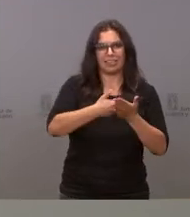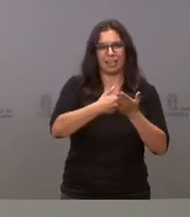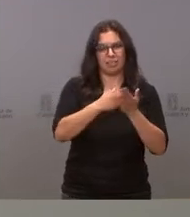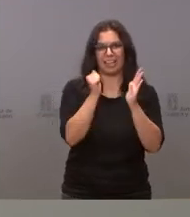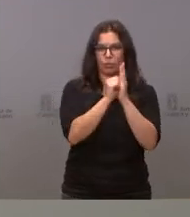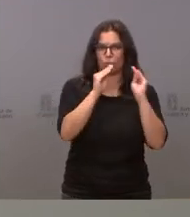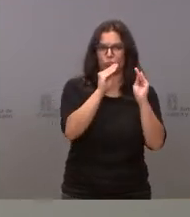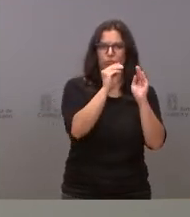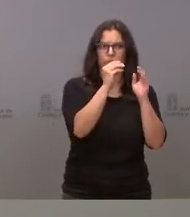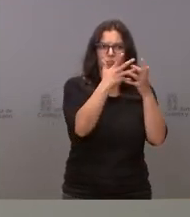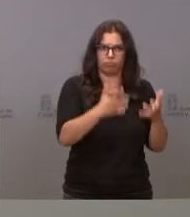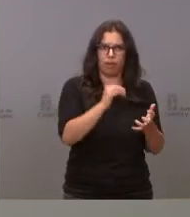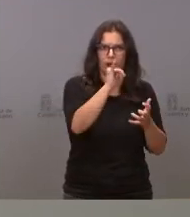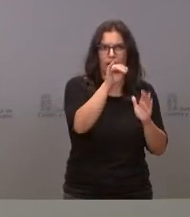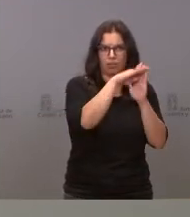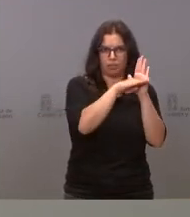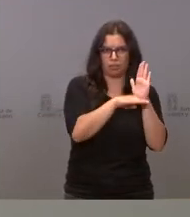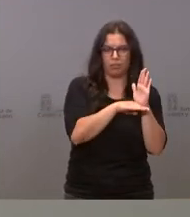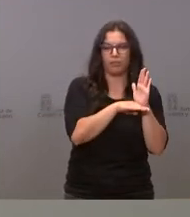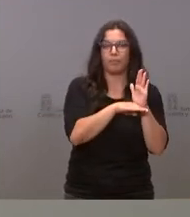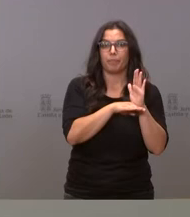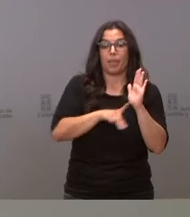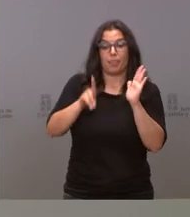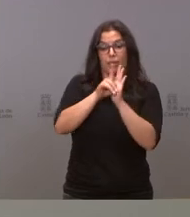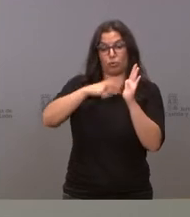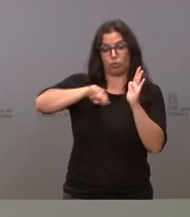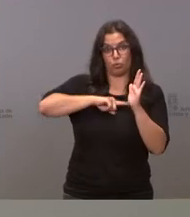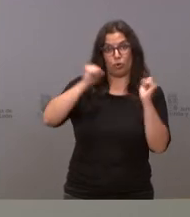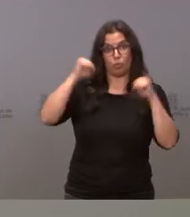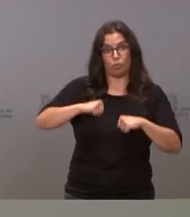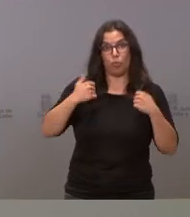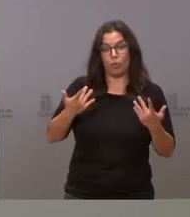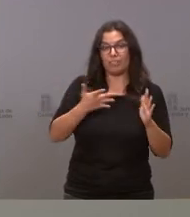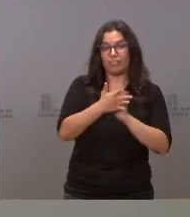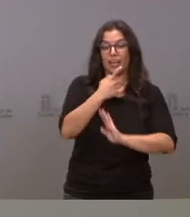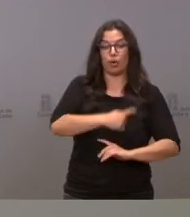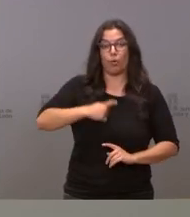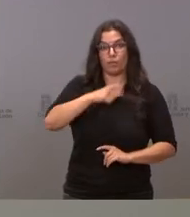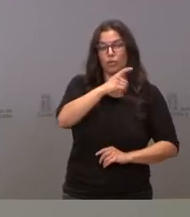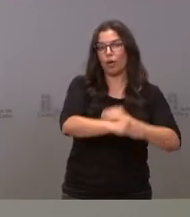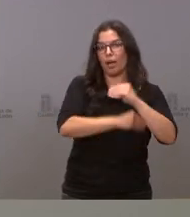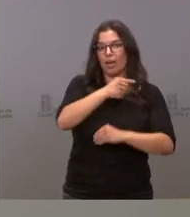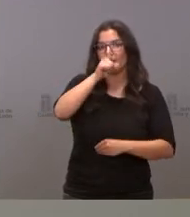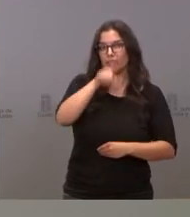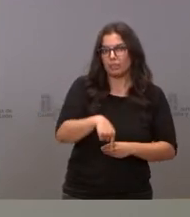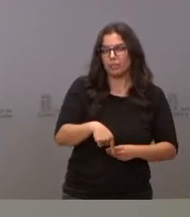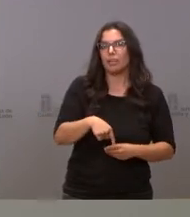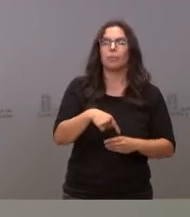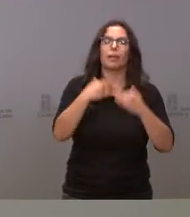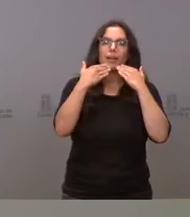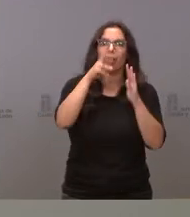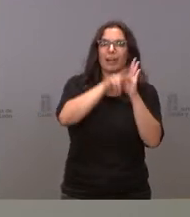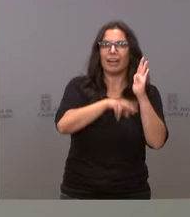evaluación. El decreto que hoy aprobamos establece que esta comisión actuará también mediante un reglamento